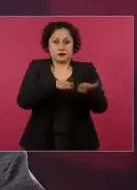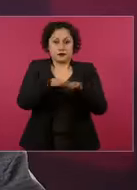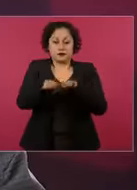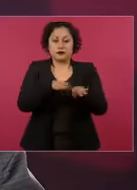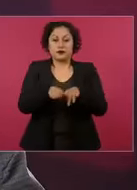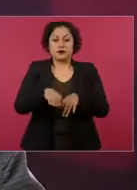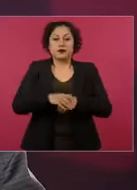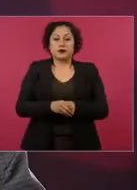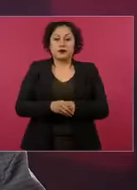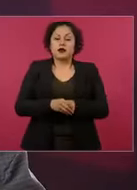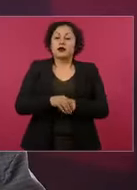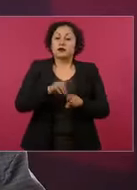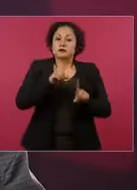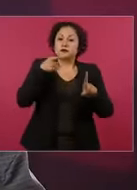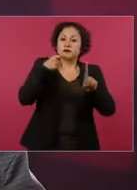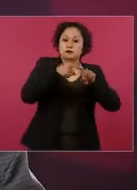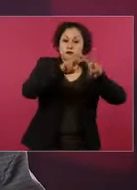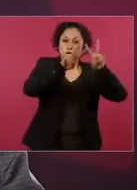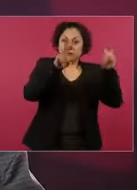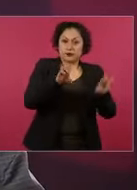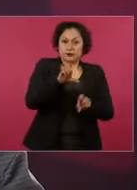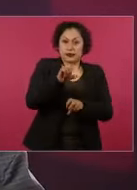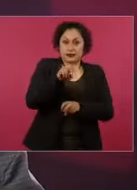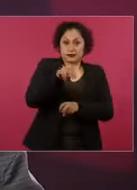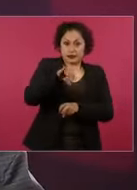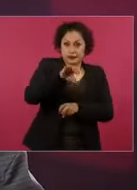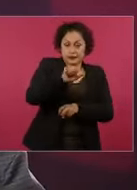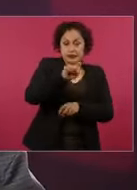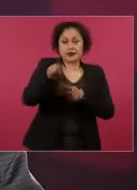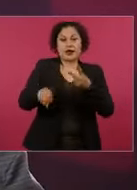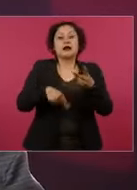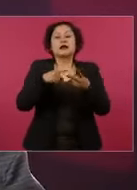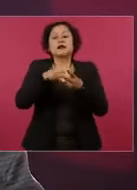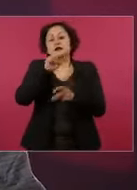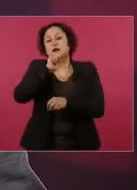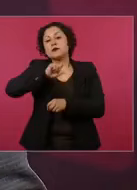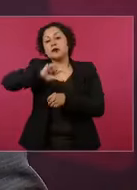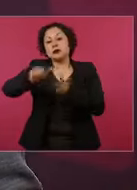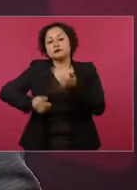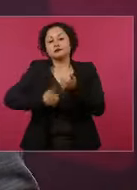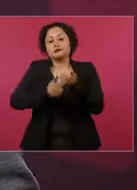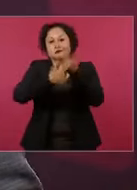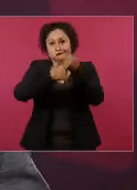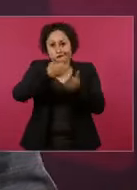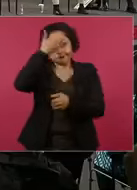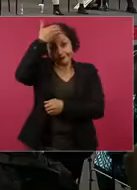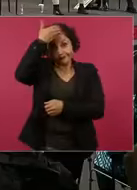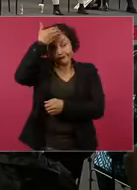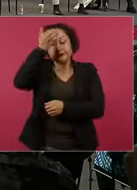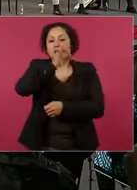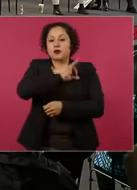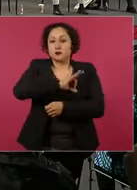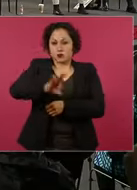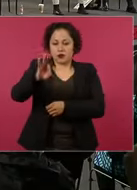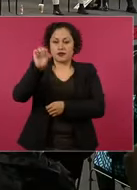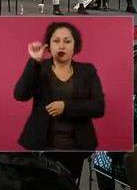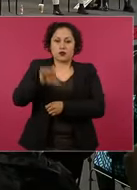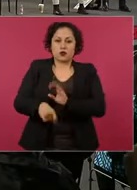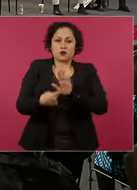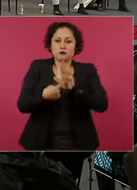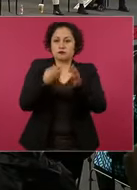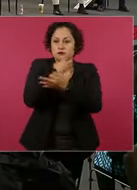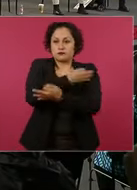enfermería clínica y como a la auxiliar, y para eso vamos a comunicarles el día de hoy.